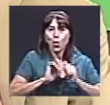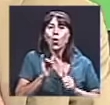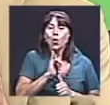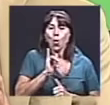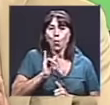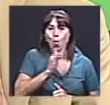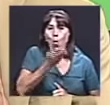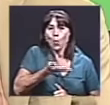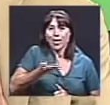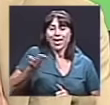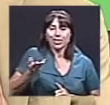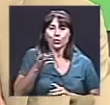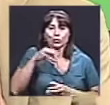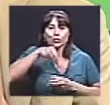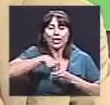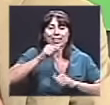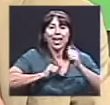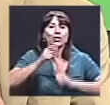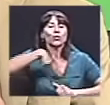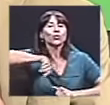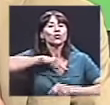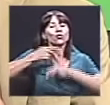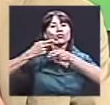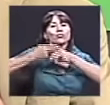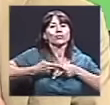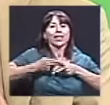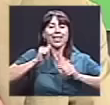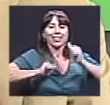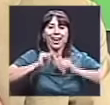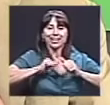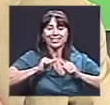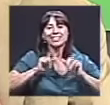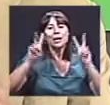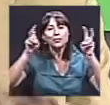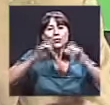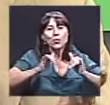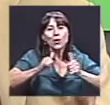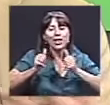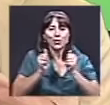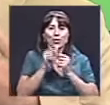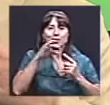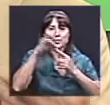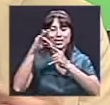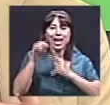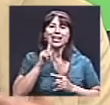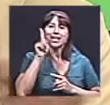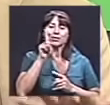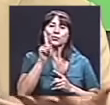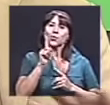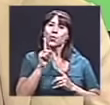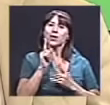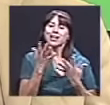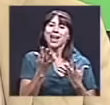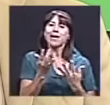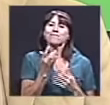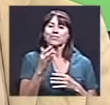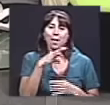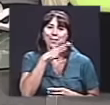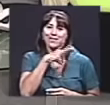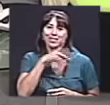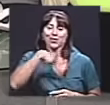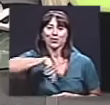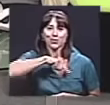de teatro, estamos dándonos nombres teatrales también. Estamos jugando con esa opción. Es una prerrogativa que tenemos como actores, como creadores.